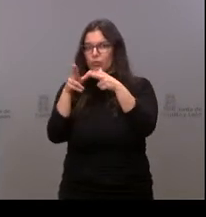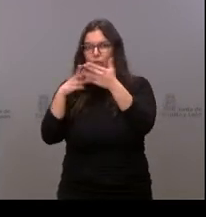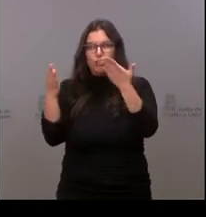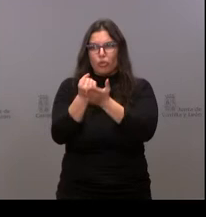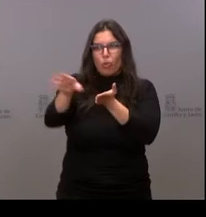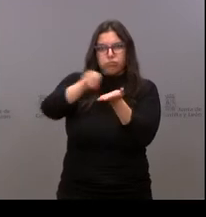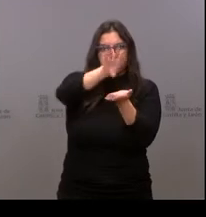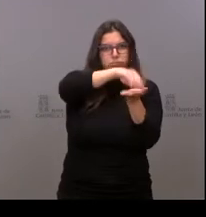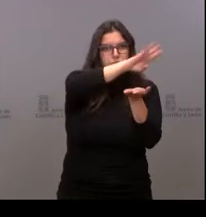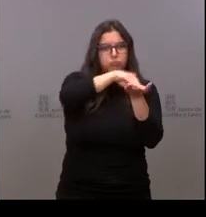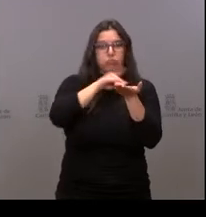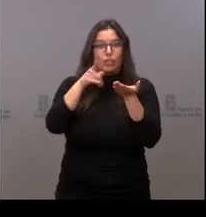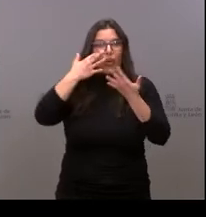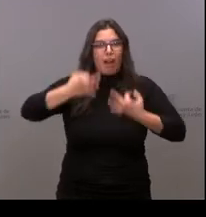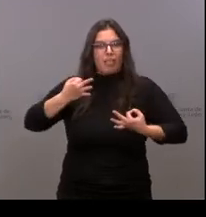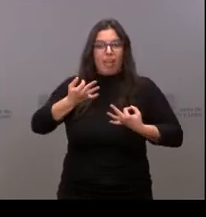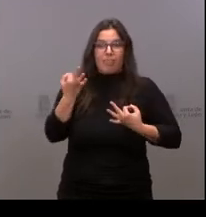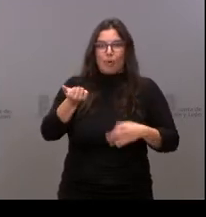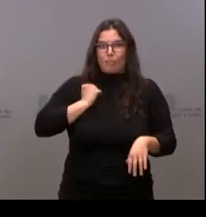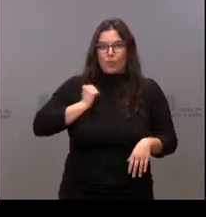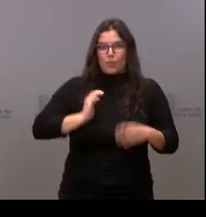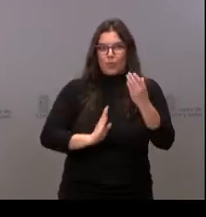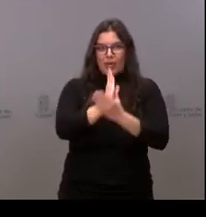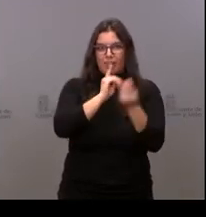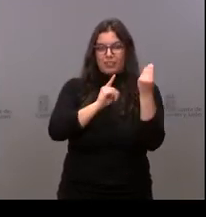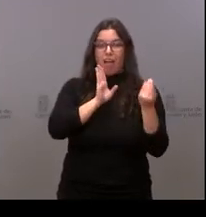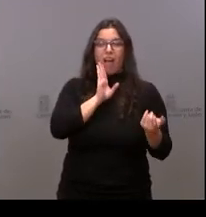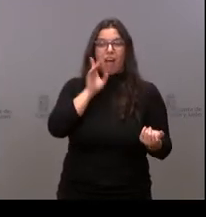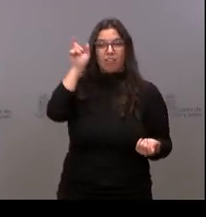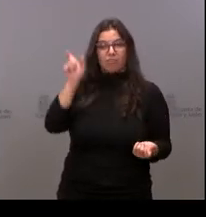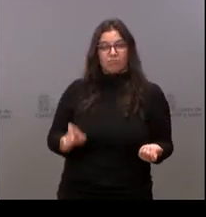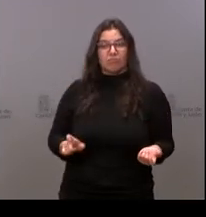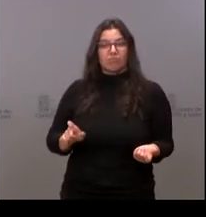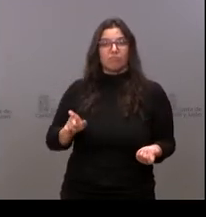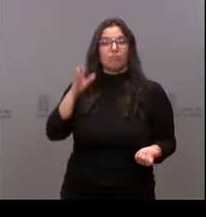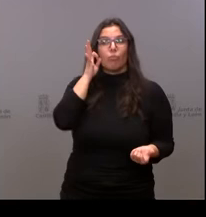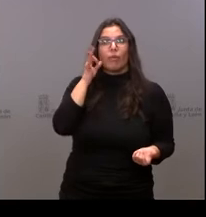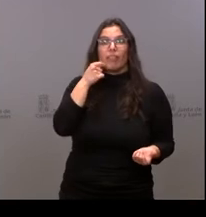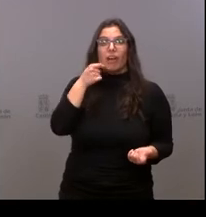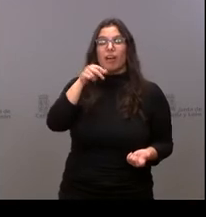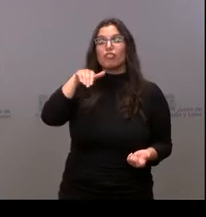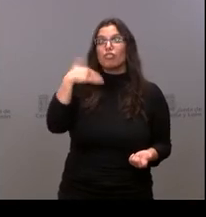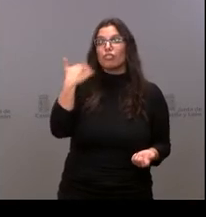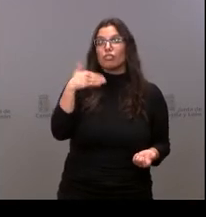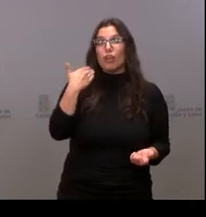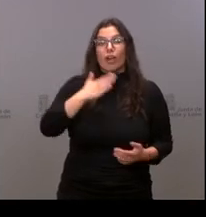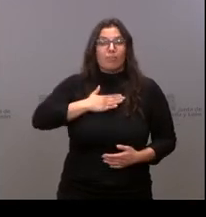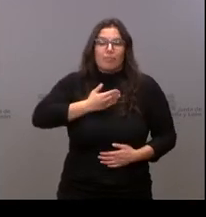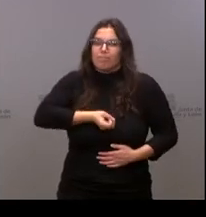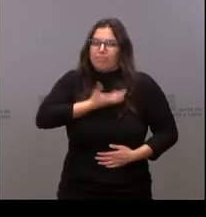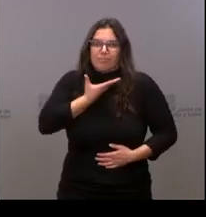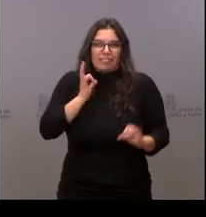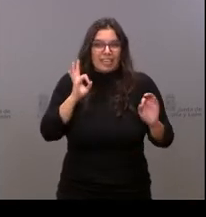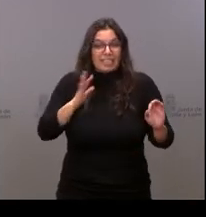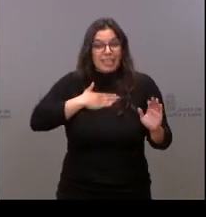que esto es una realidad y tenemos que aprovecharlo. Lo decía Yolanda, Soria es una de mis pasiones y este